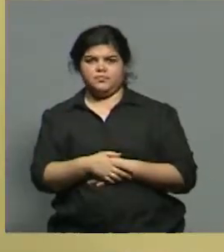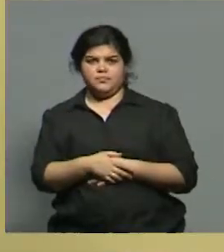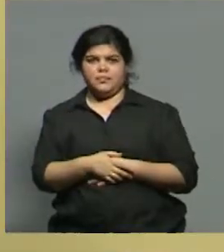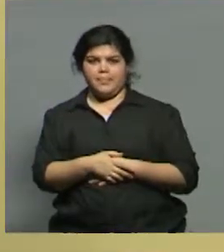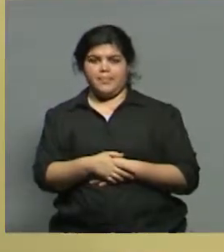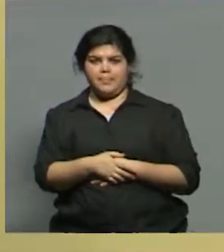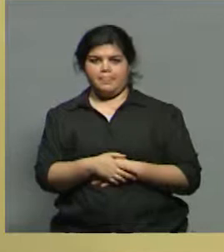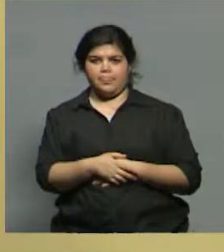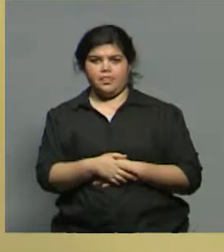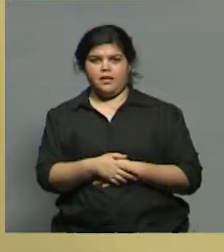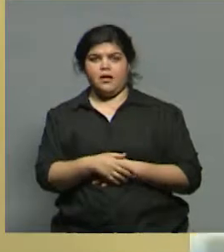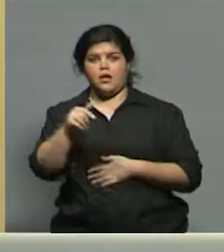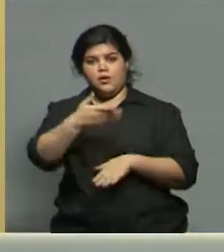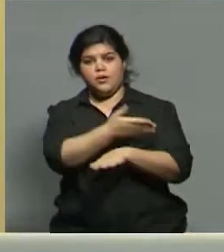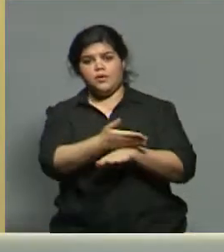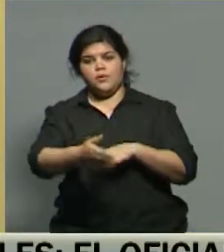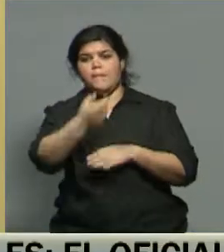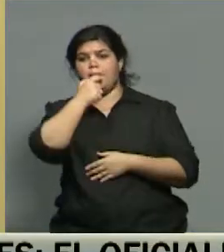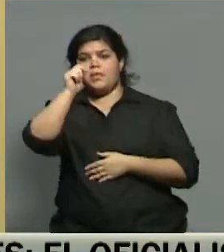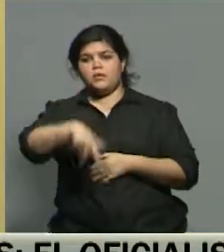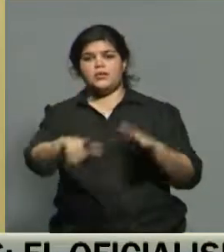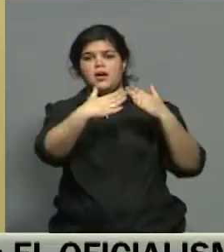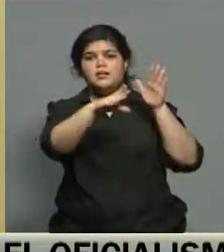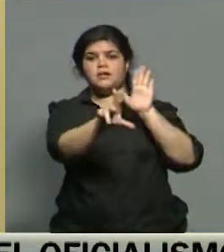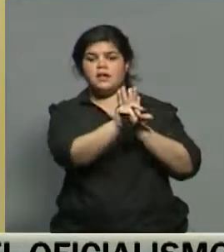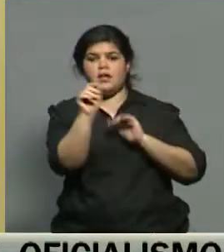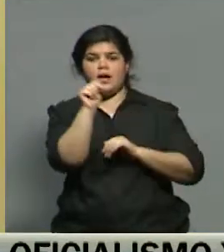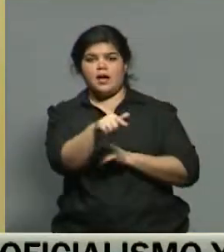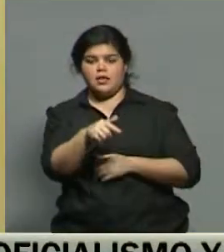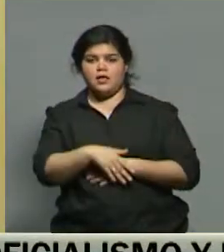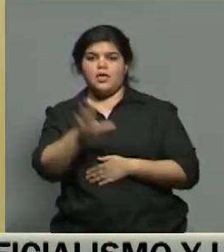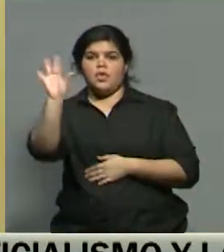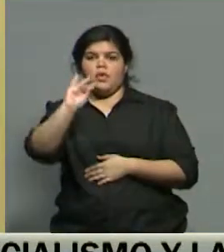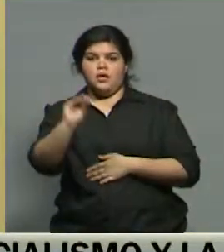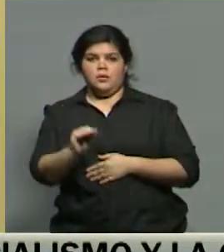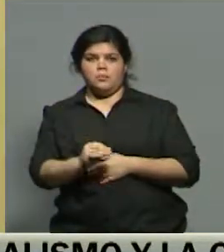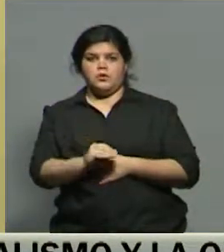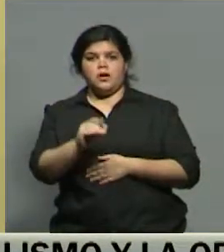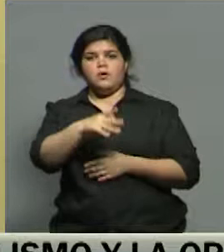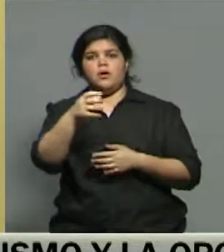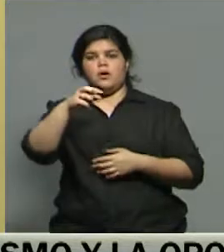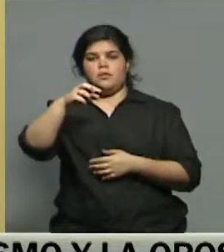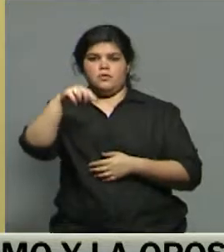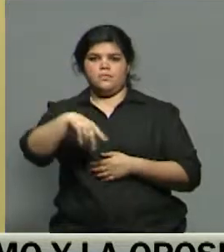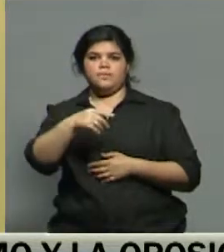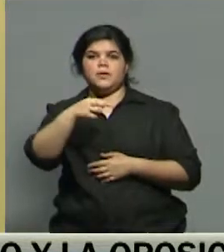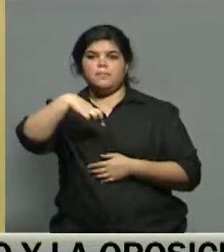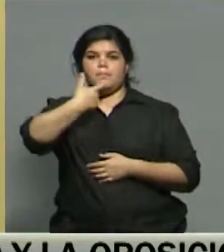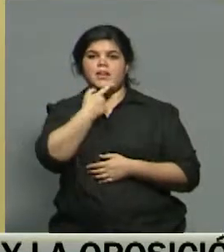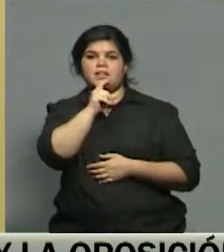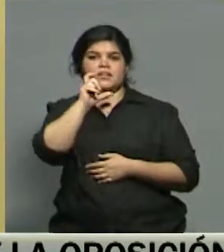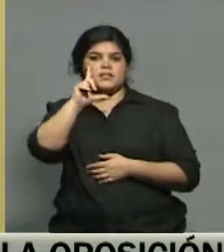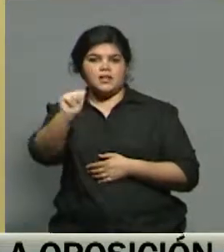Seguimos hablando de Mendoza. Pasamos a la legislatura porque allí la diputada por el PJ, Patricia Galván,